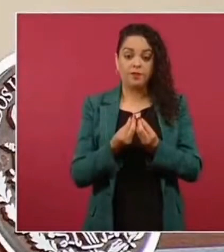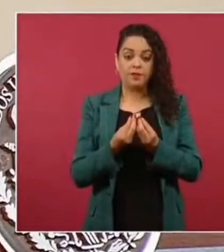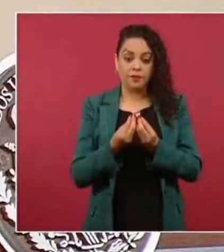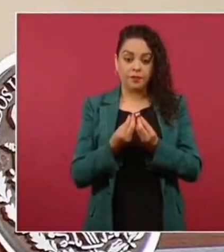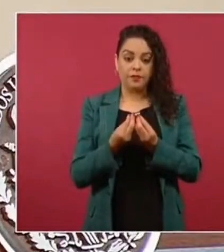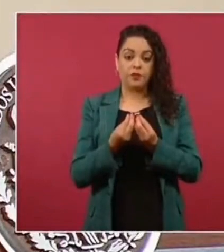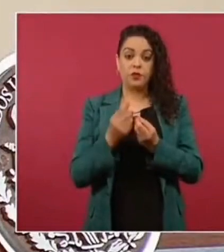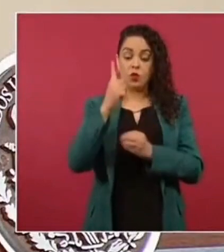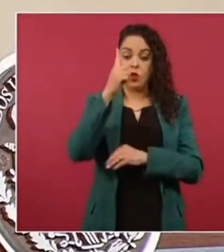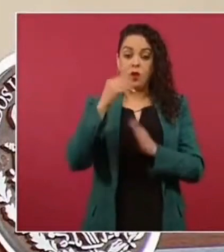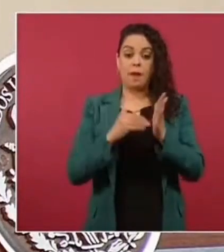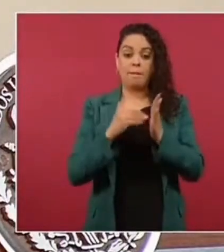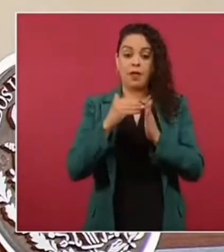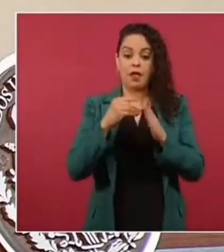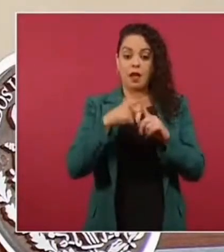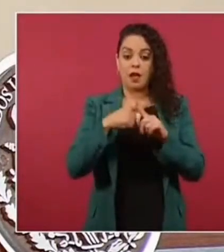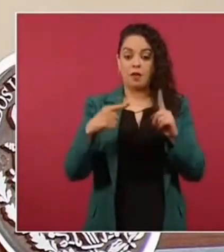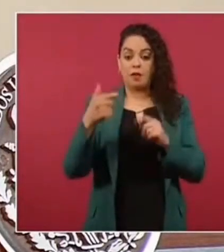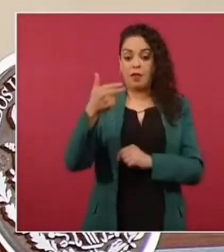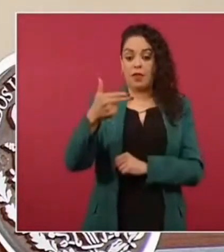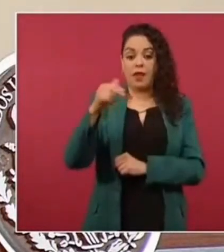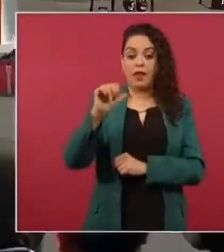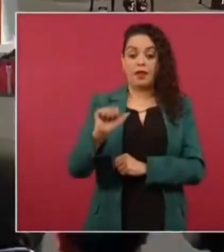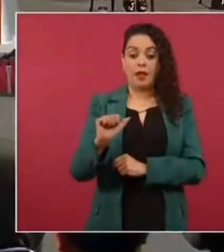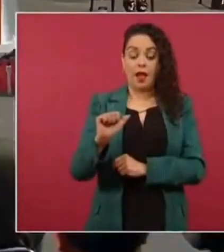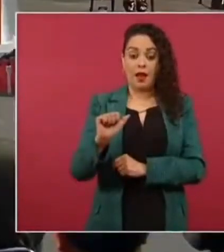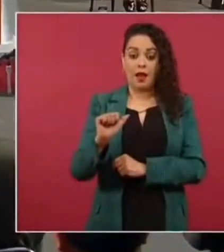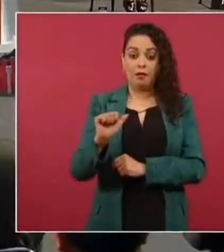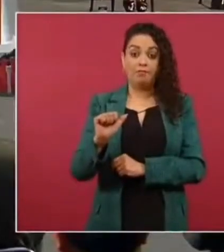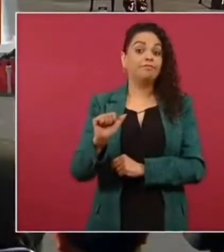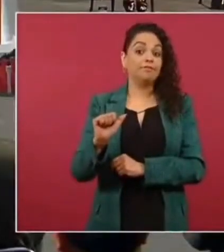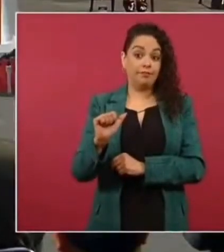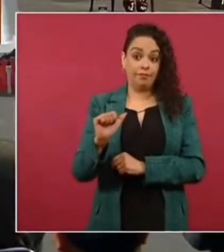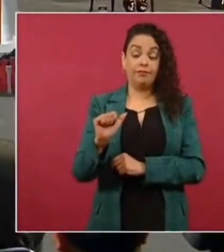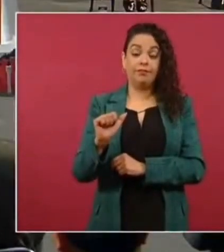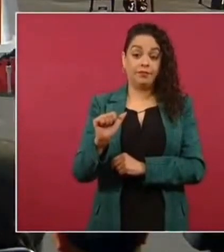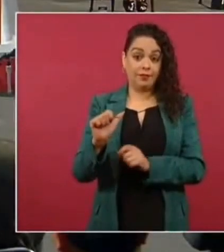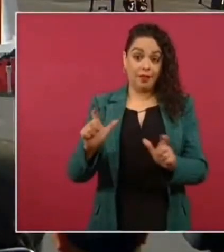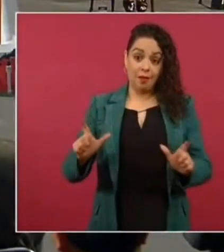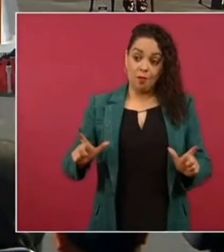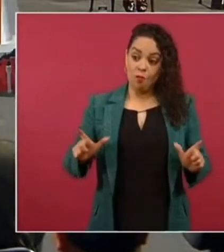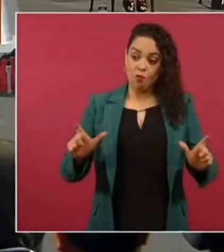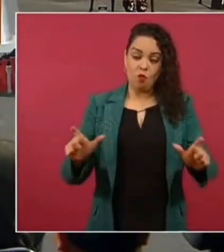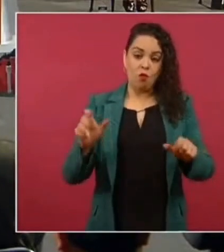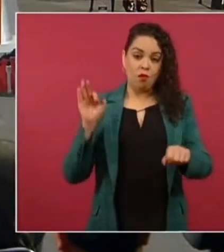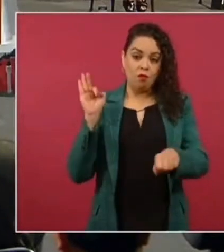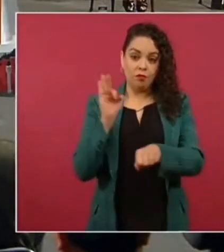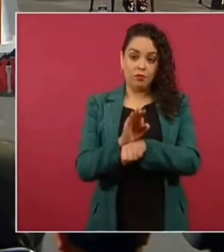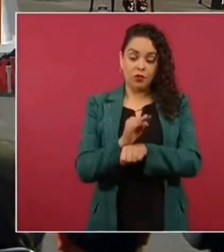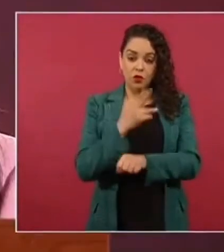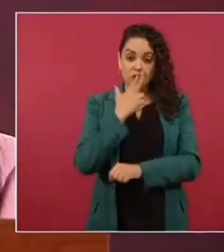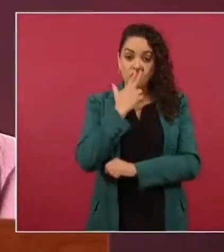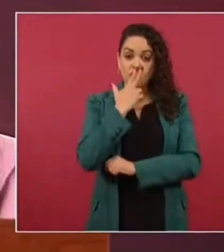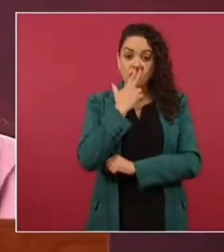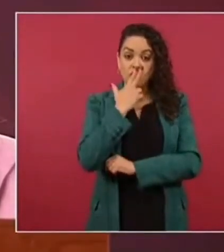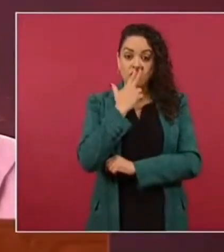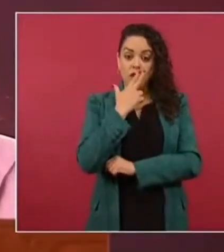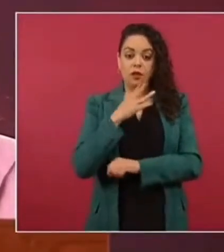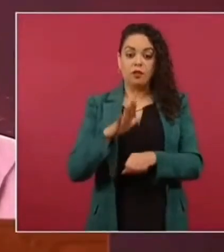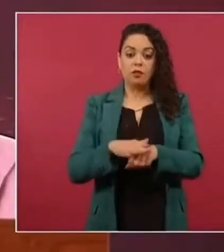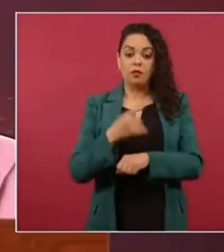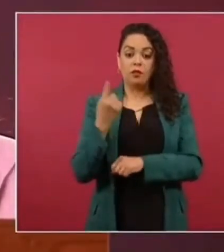reserva de un millón y medio de hectáreas compartirles que esto es muy importante porque está lo que es áreas